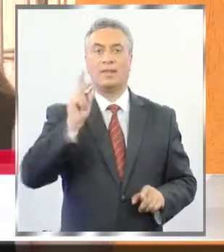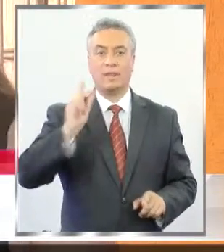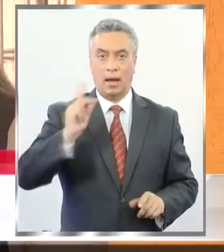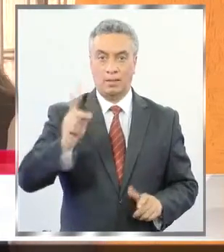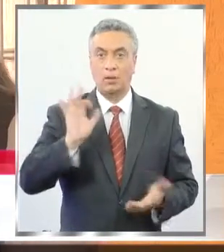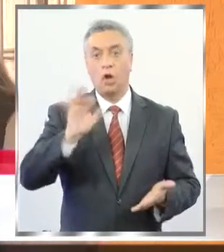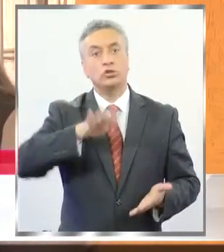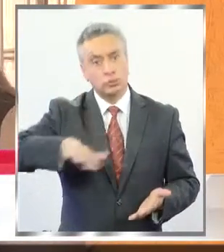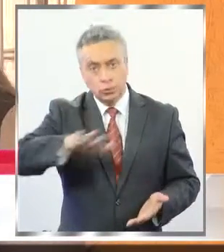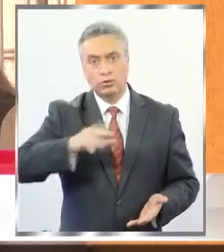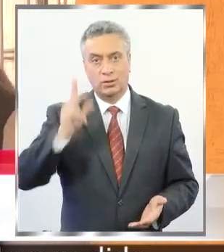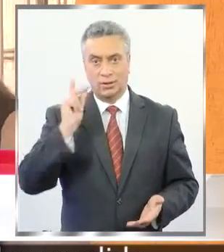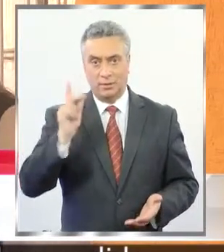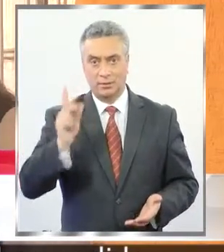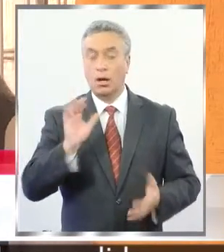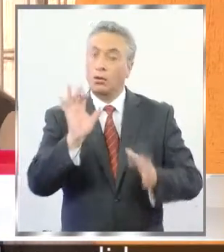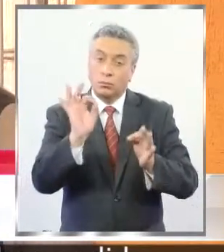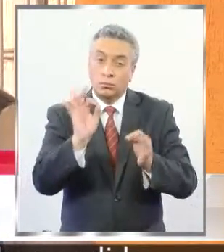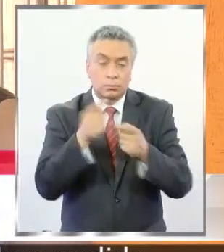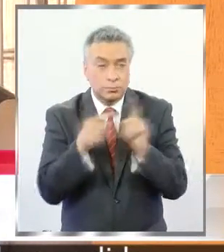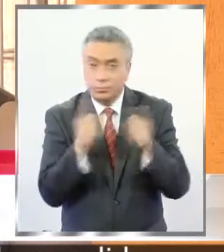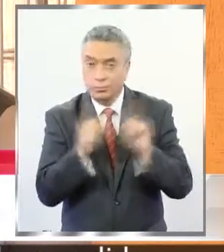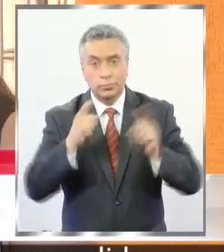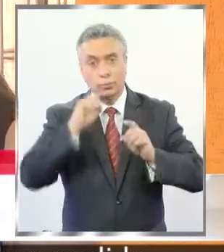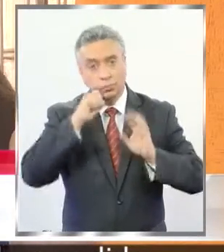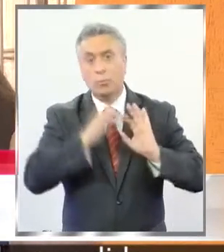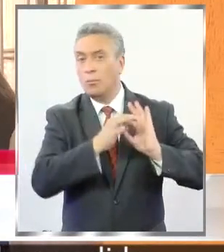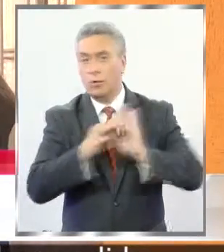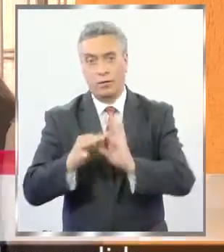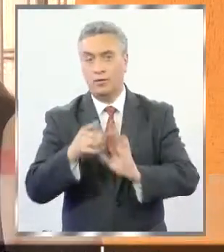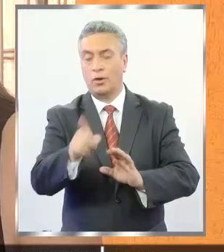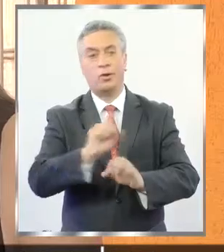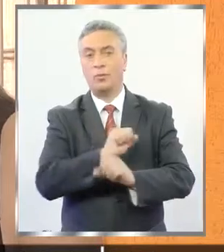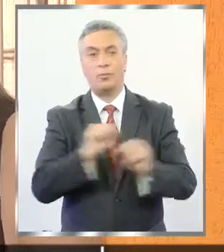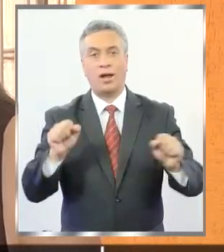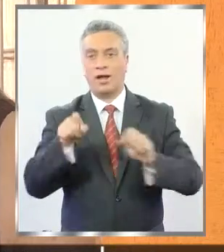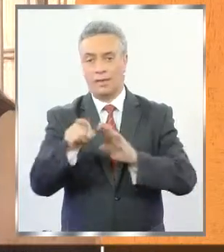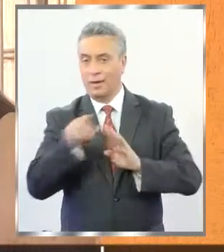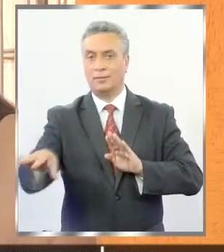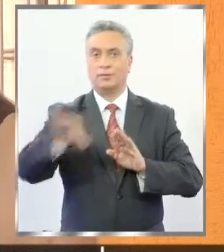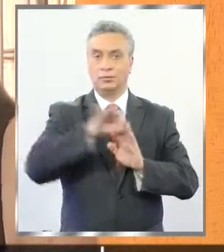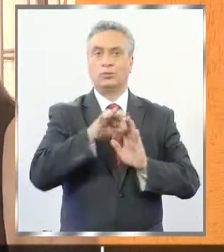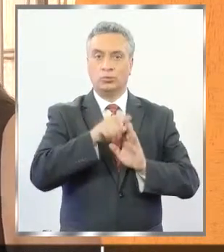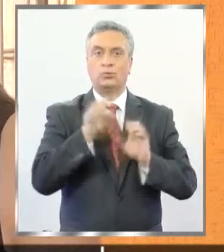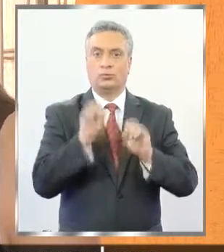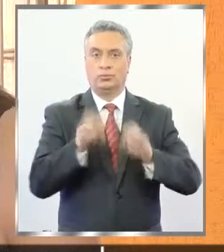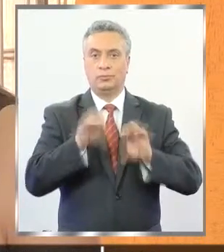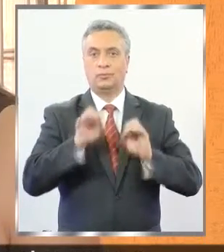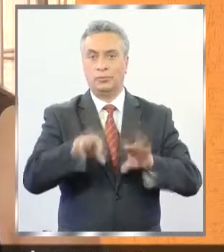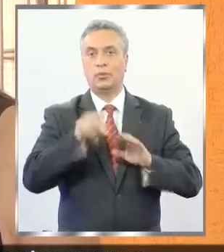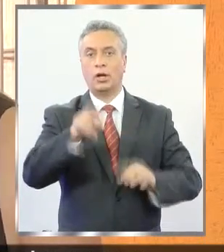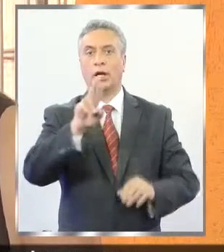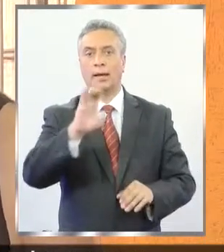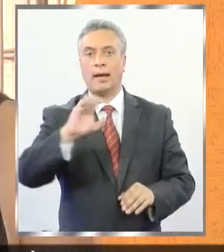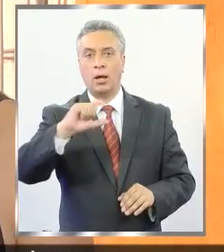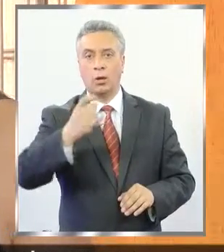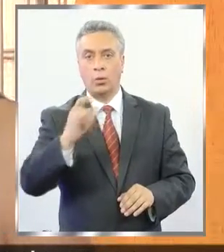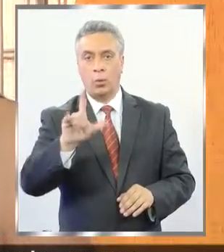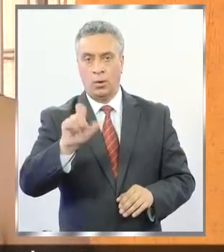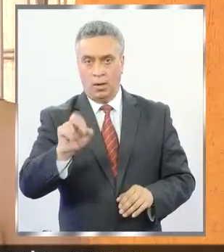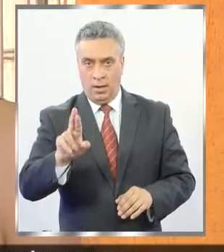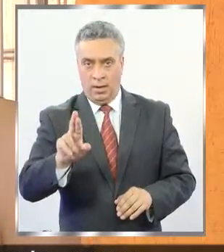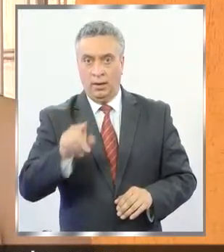de discapacidad que por diversas circunstancias no han podido tener una integración en los cursos regulares. Debido a eso